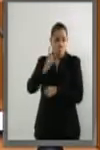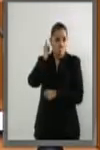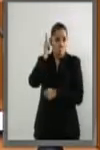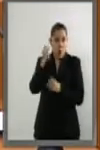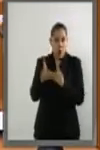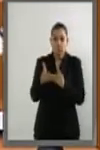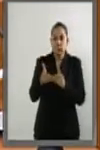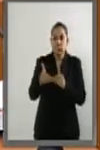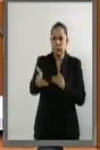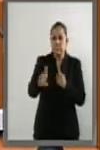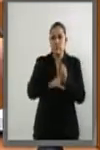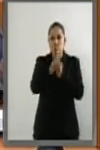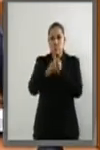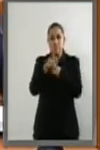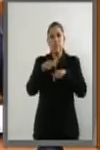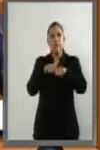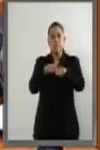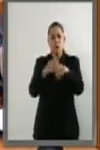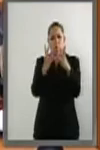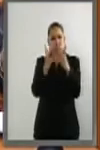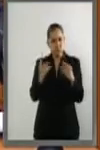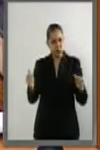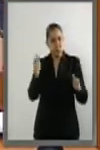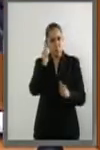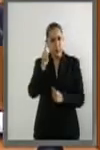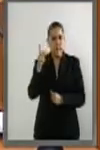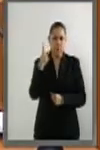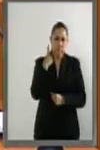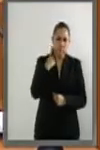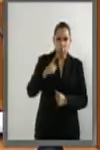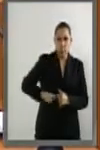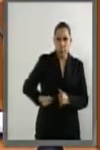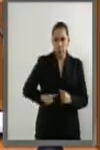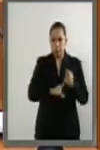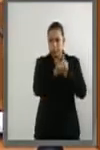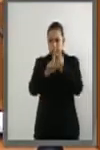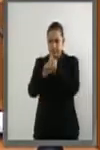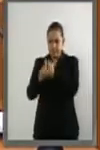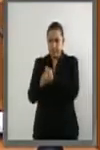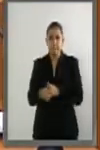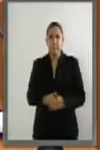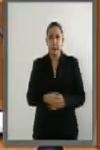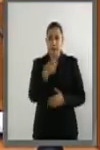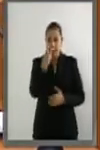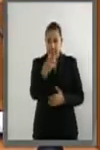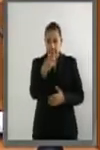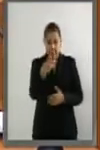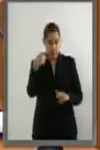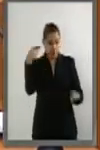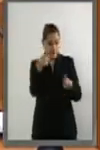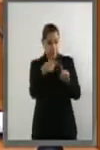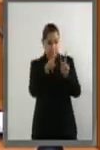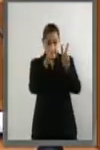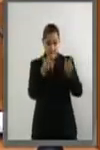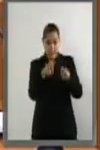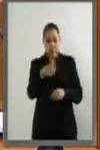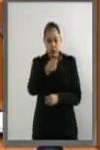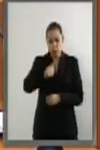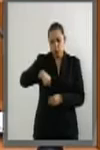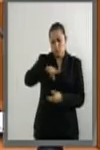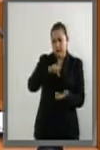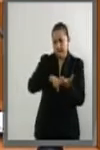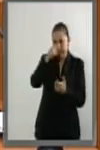político-social interno. En este sentido, nuestro país debe pronunciarse